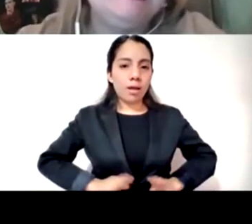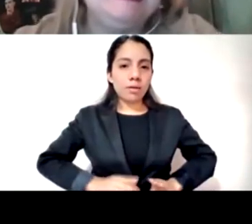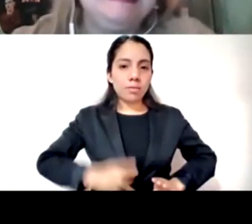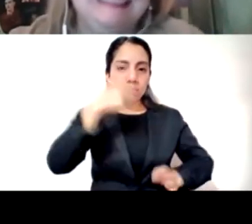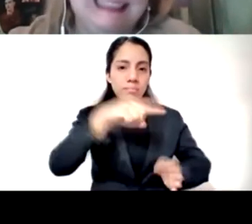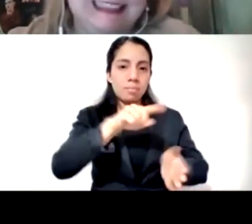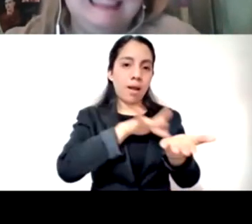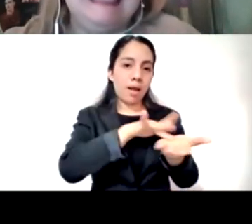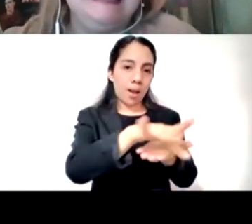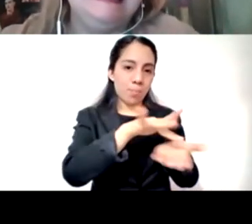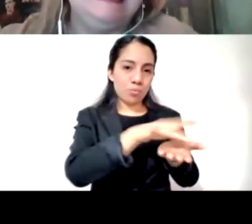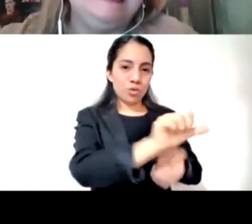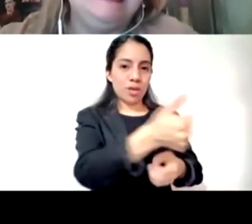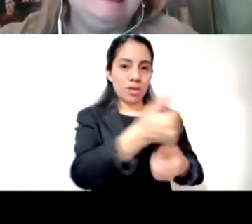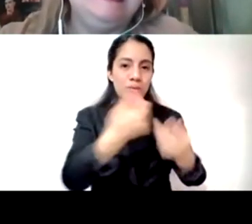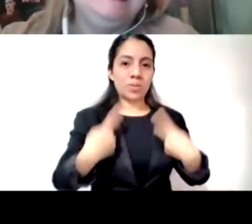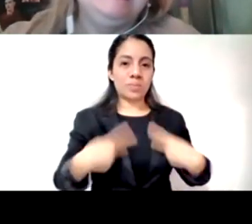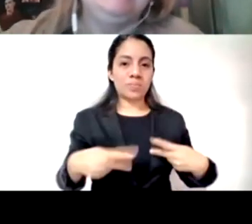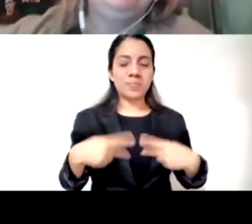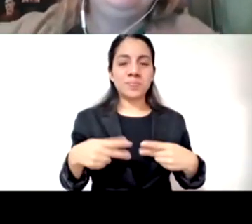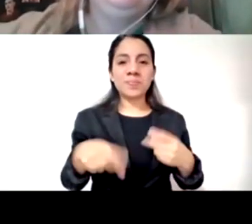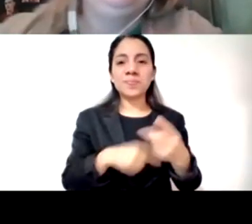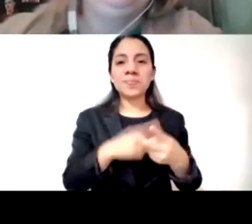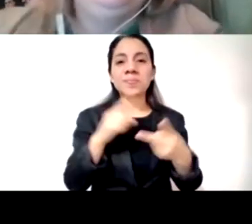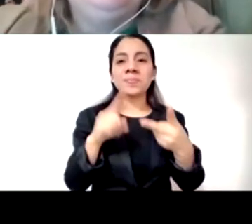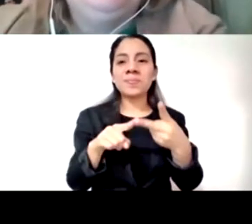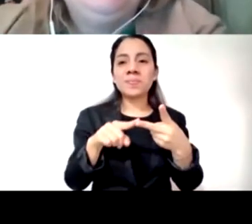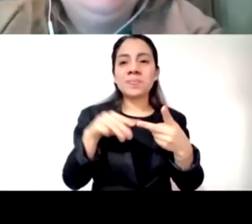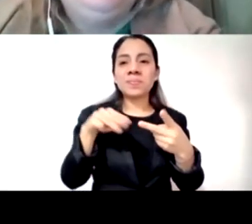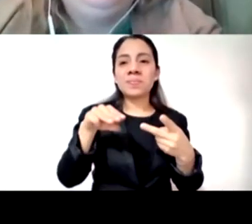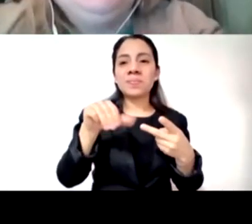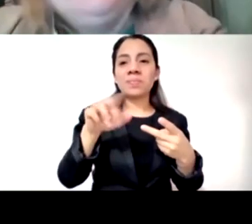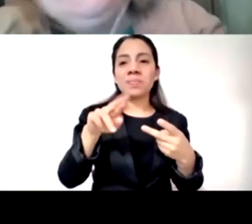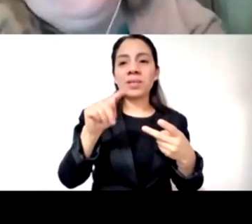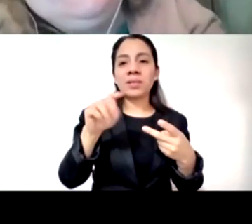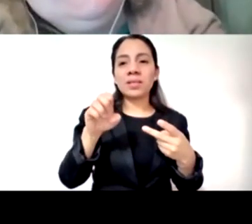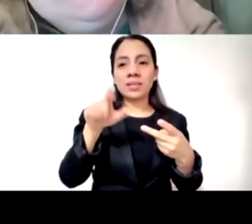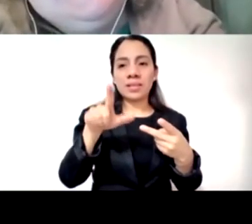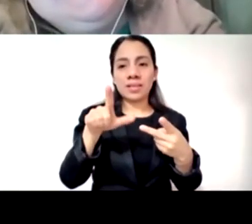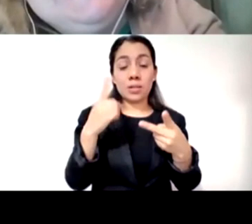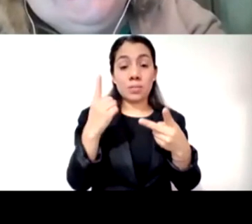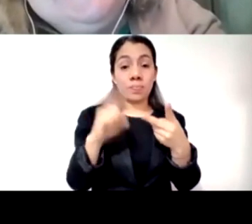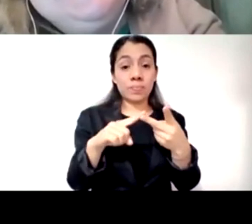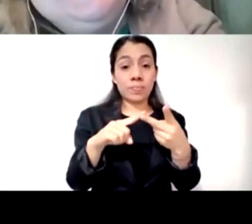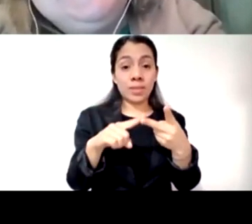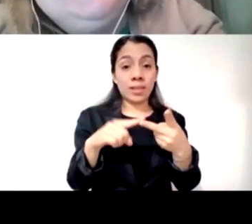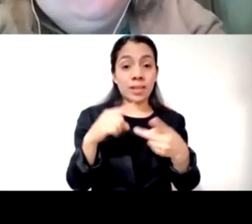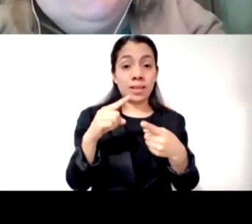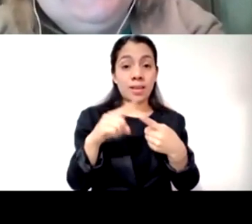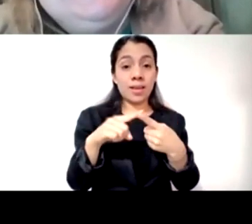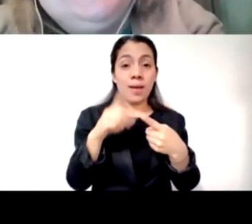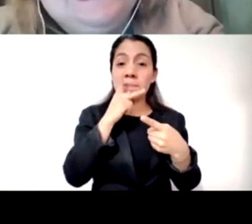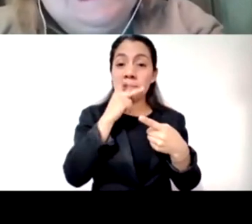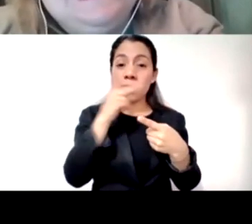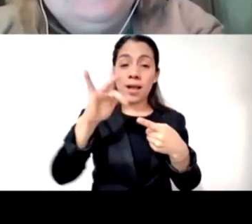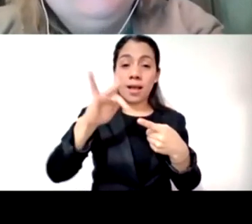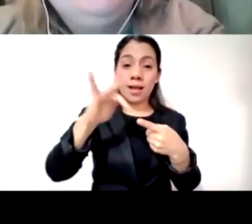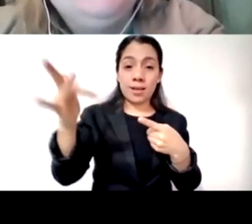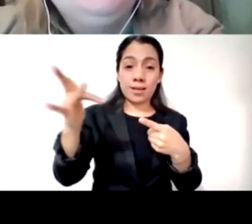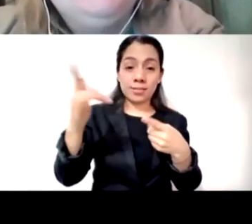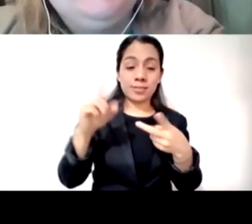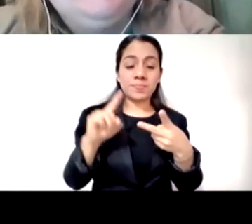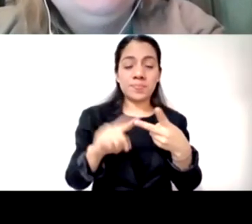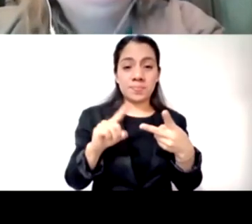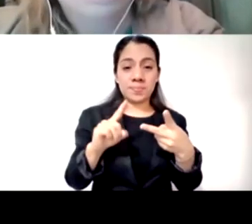Martel así una yo diría dos palabras gracias y no cabe duda que todo en la vida